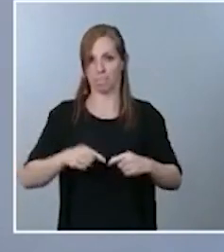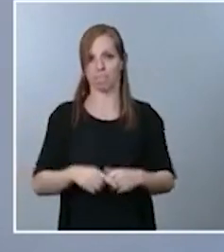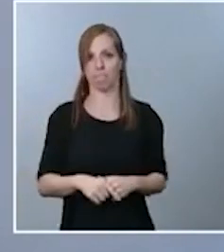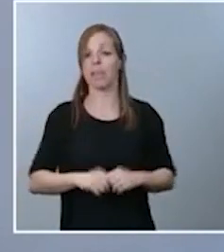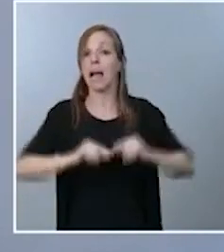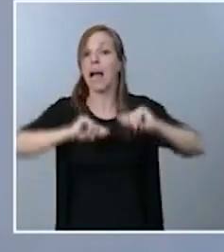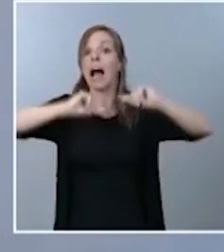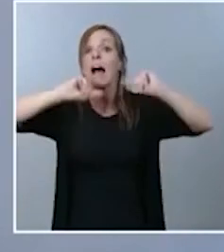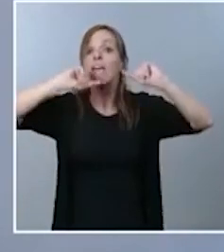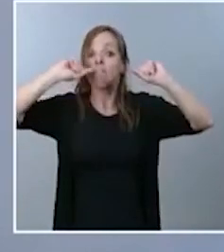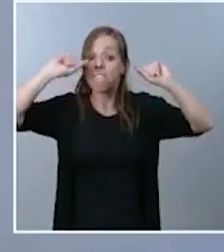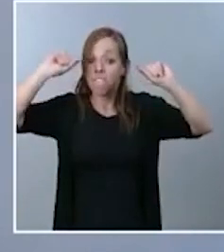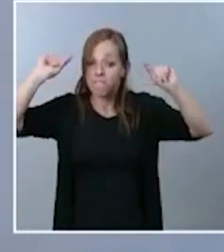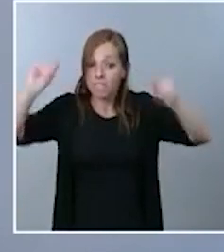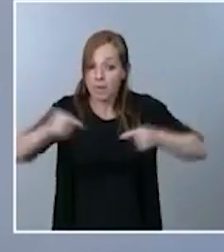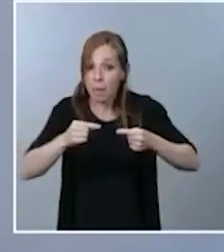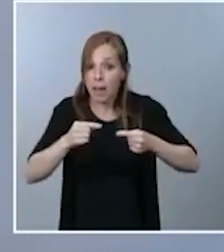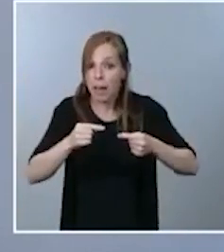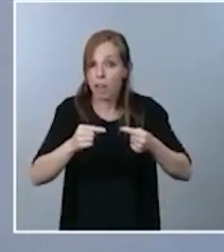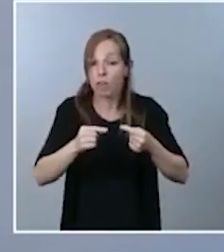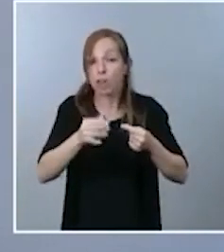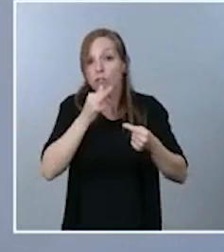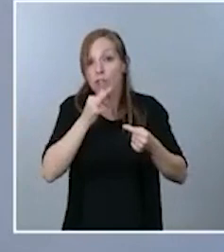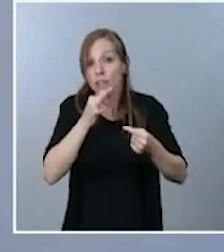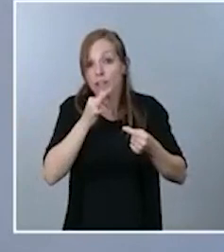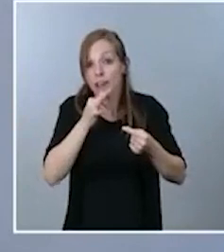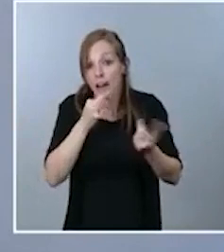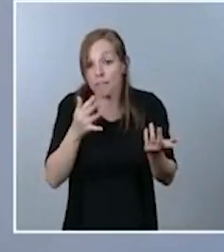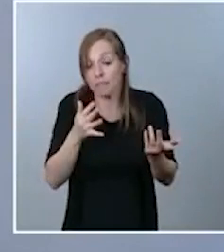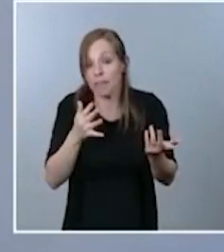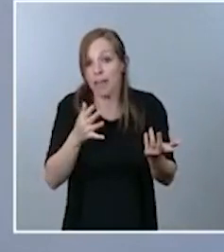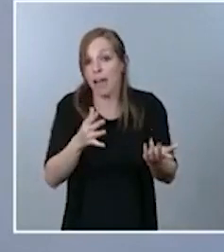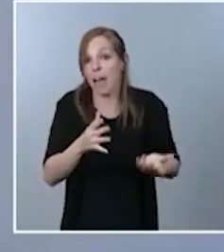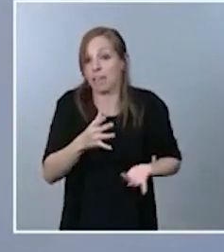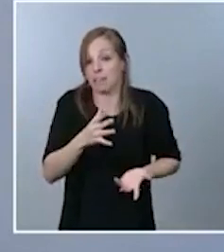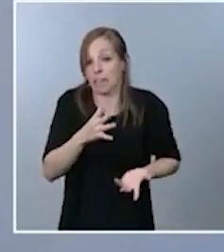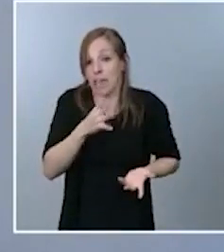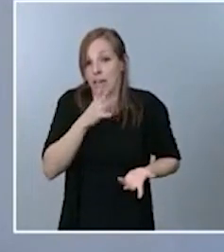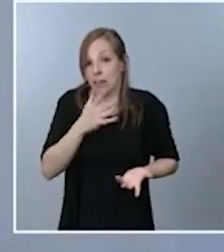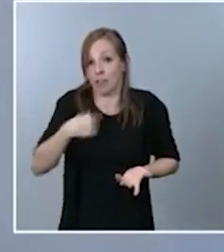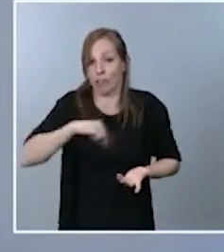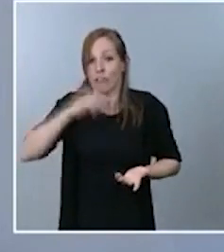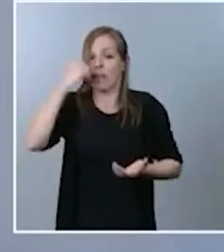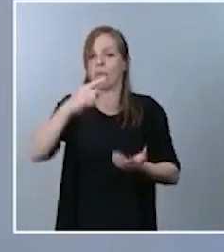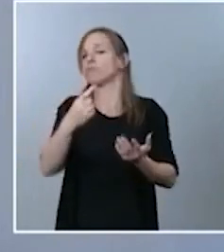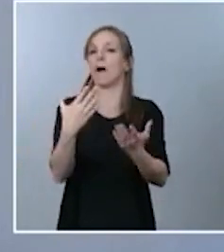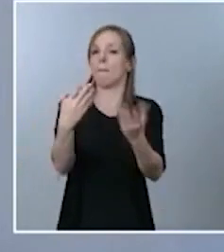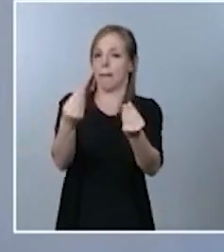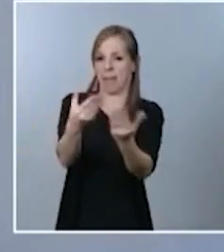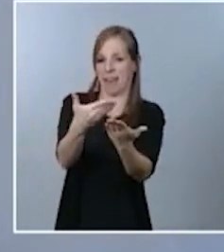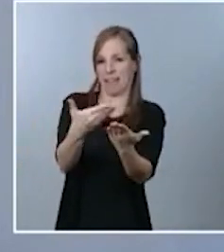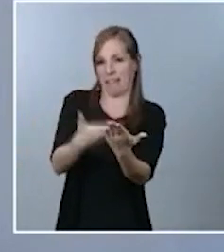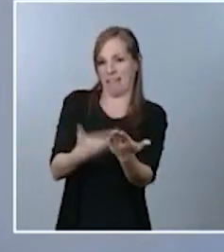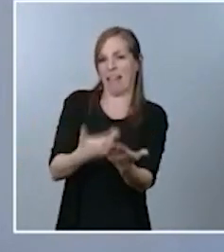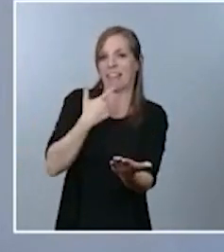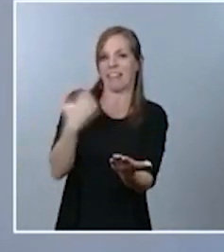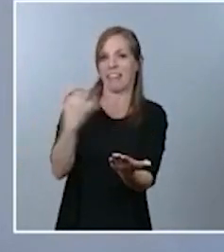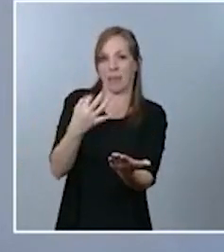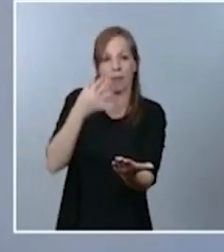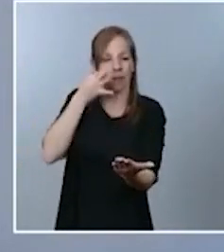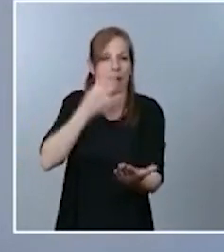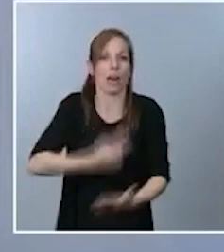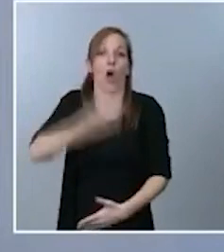contrato pues en principio ya sabemos lo que va a poner pero no podemos confirmar nada.